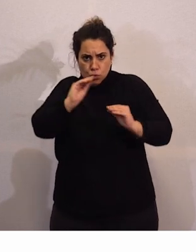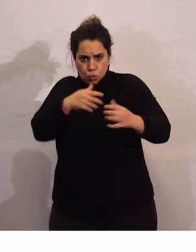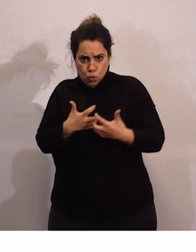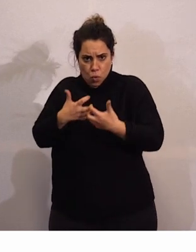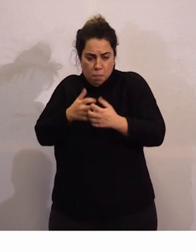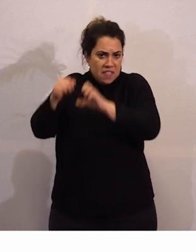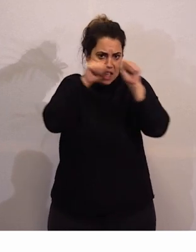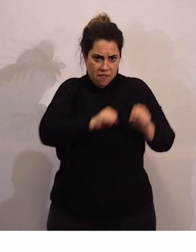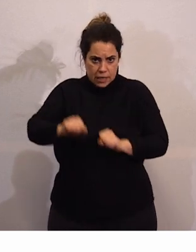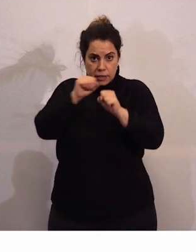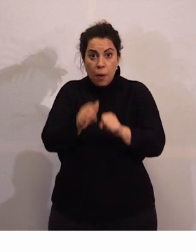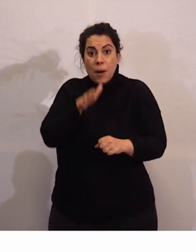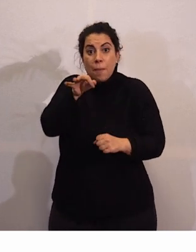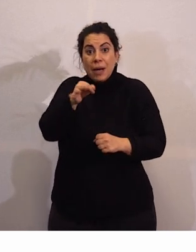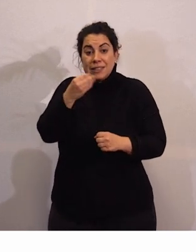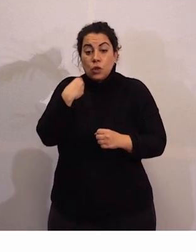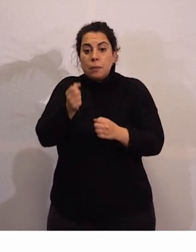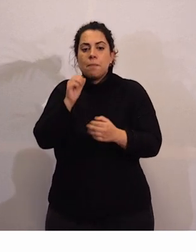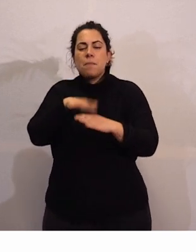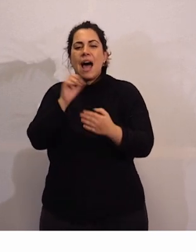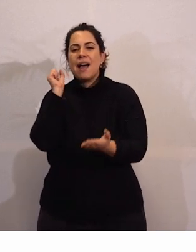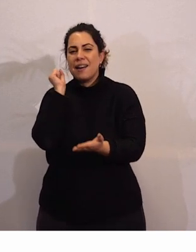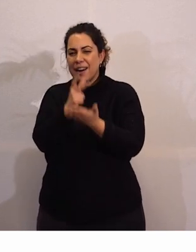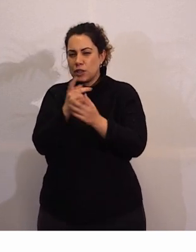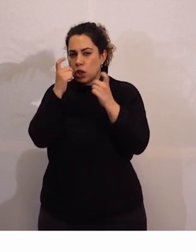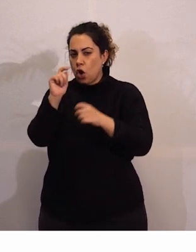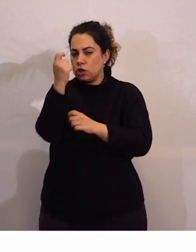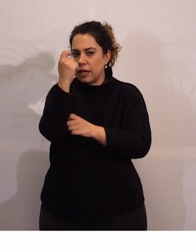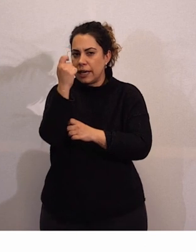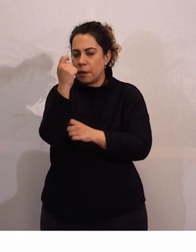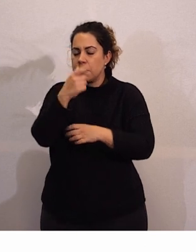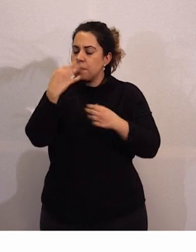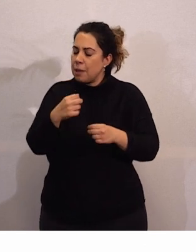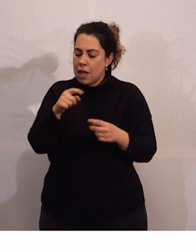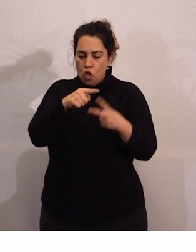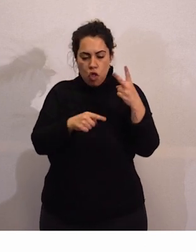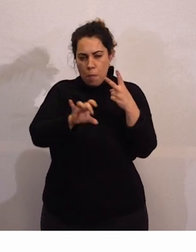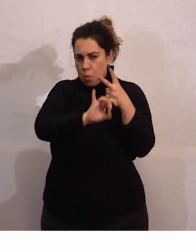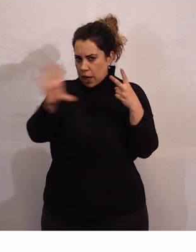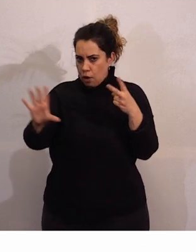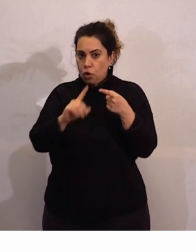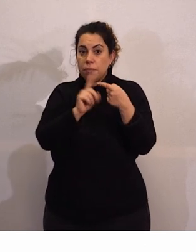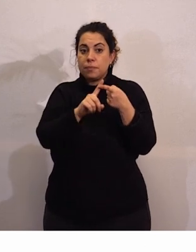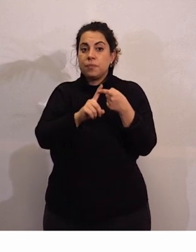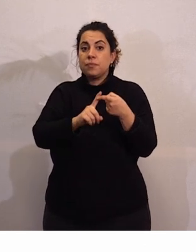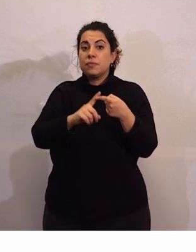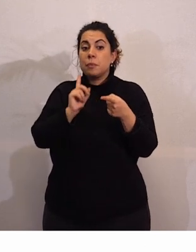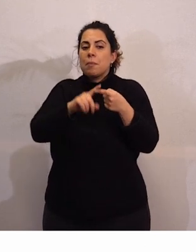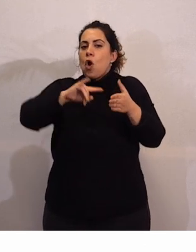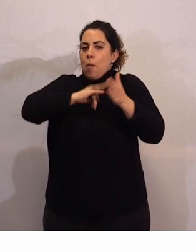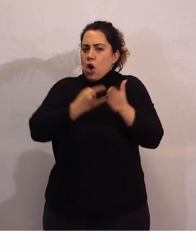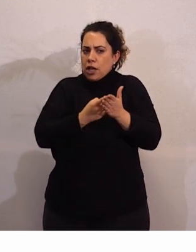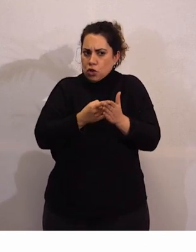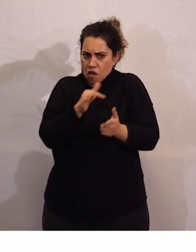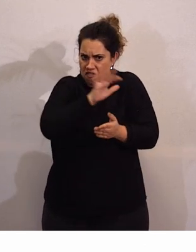Para poder trabajar en este reto sí es muy importante tener dos cosas claras y es que hay que creer en este proyecto